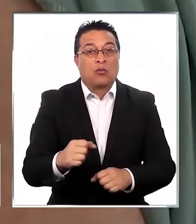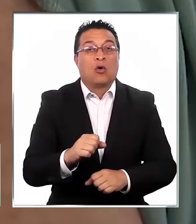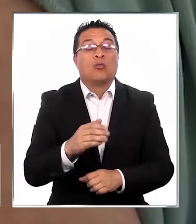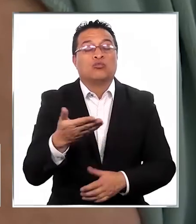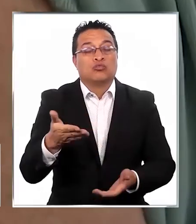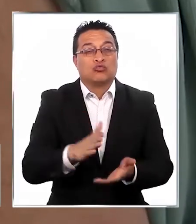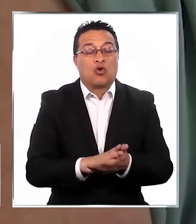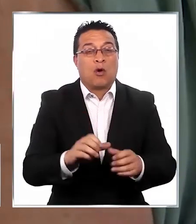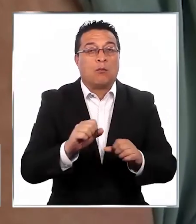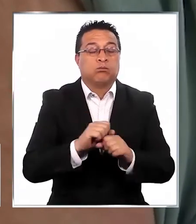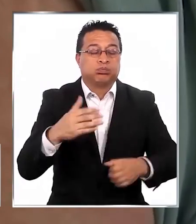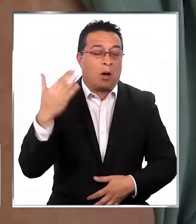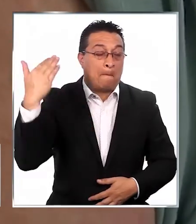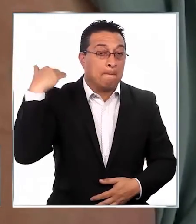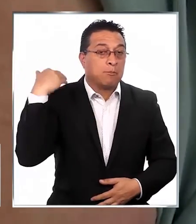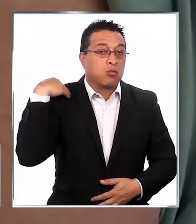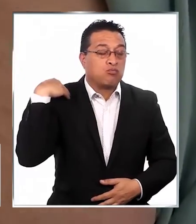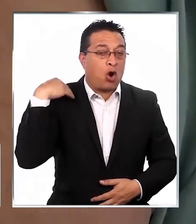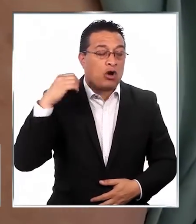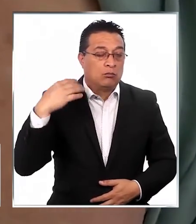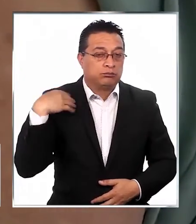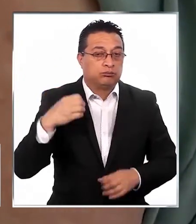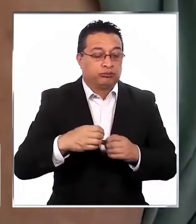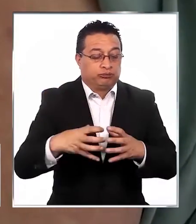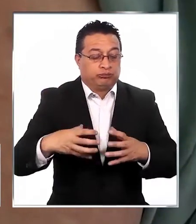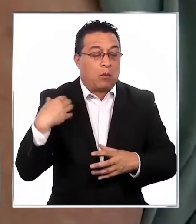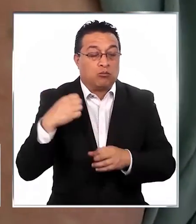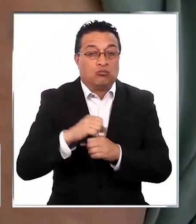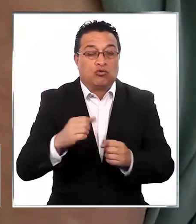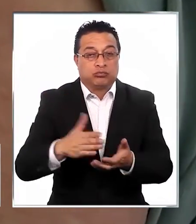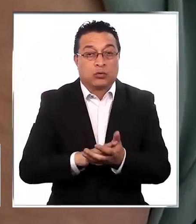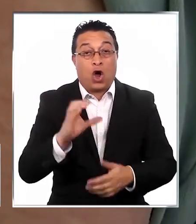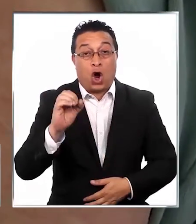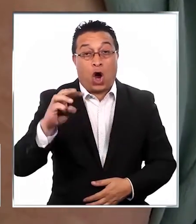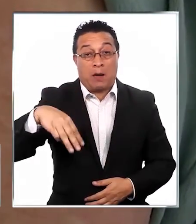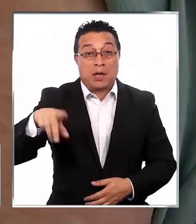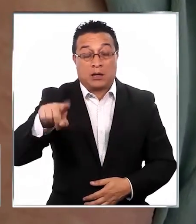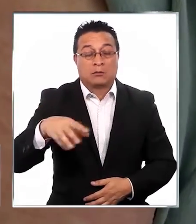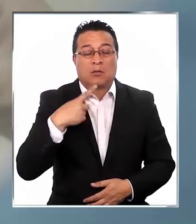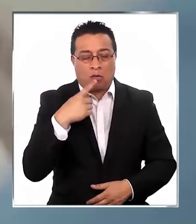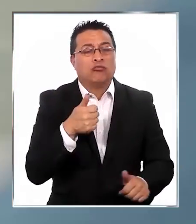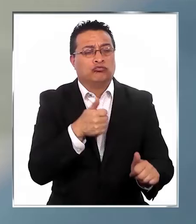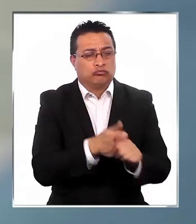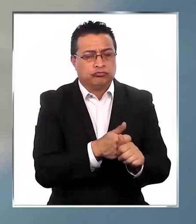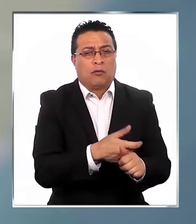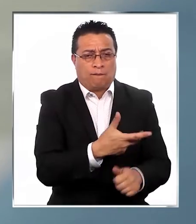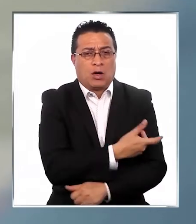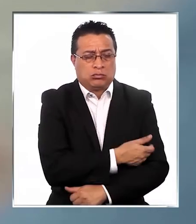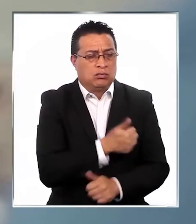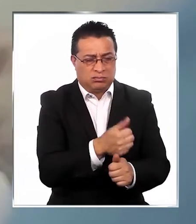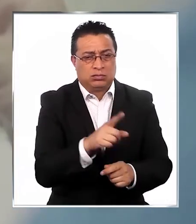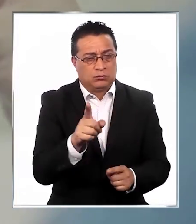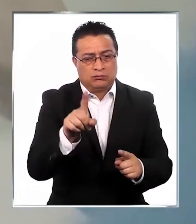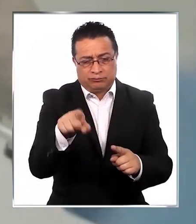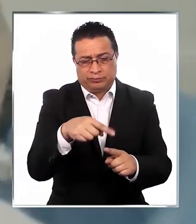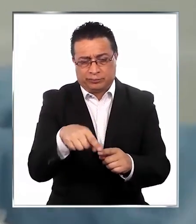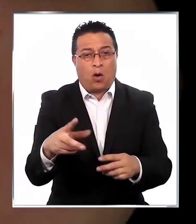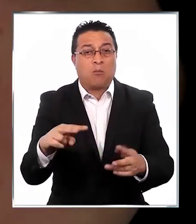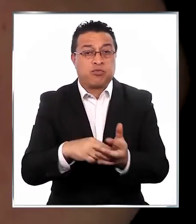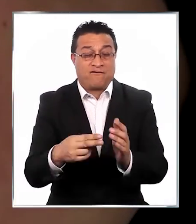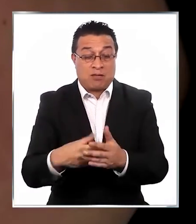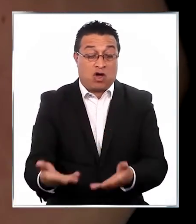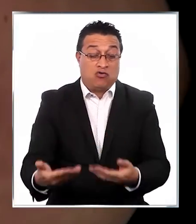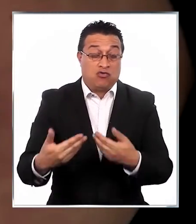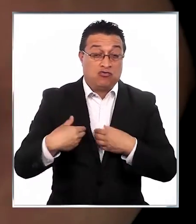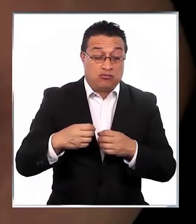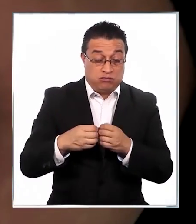murió por un trombo en un pulmón. Pero la Organización Mundial de la Salud ya confirmó su respaldo a esta vacuna y descartó que provoque